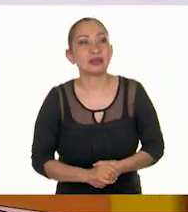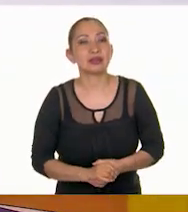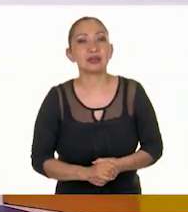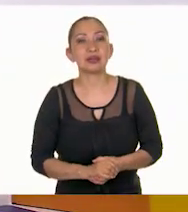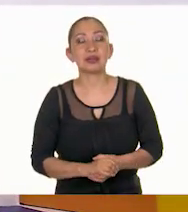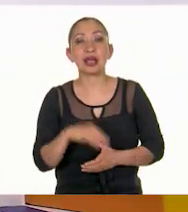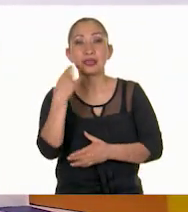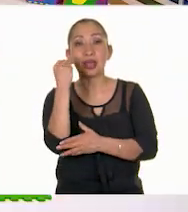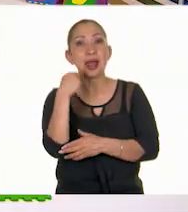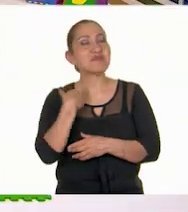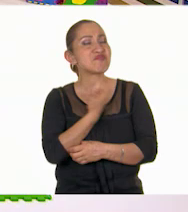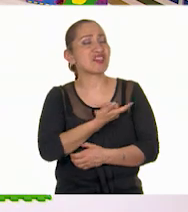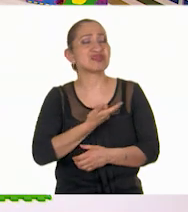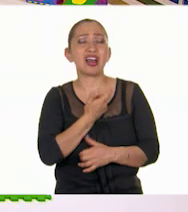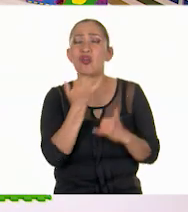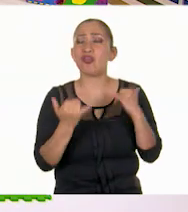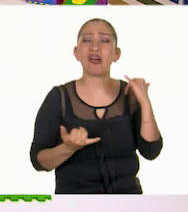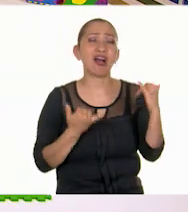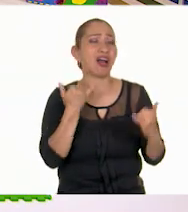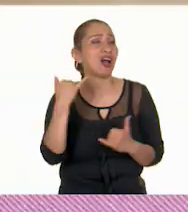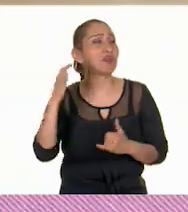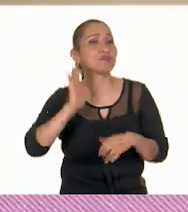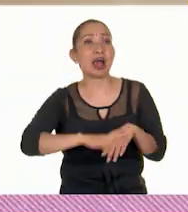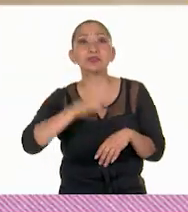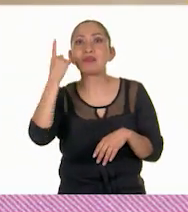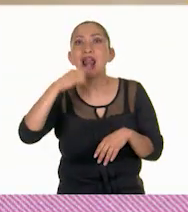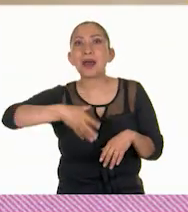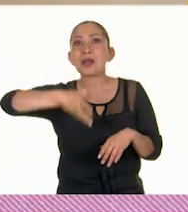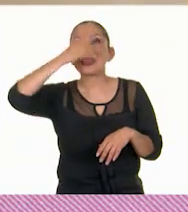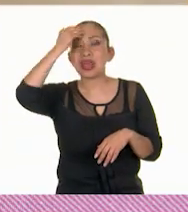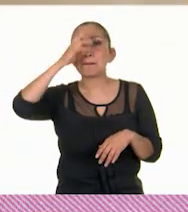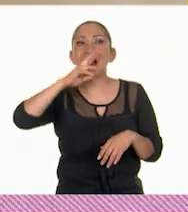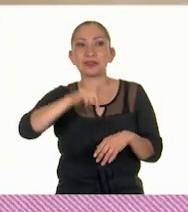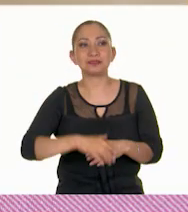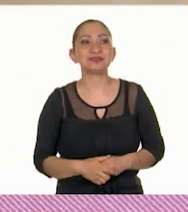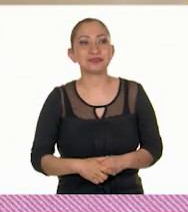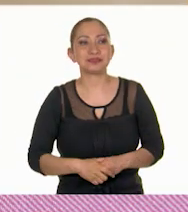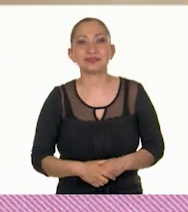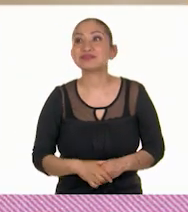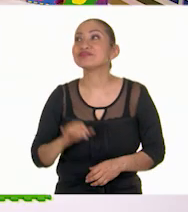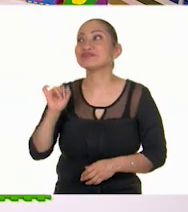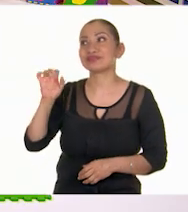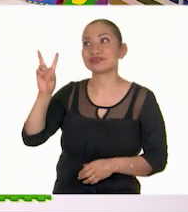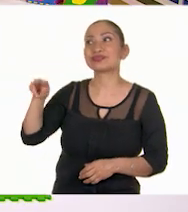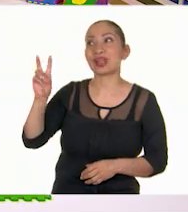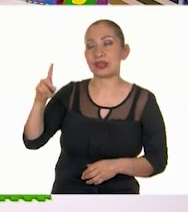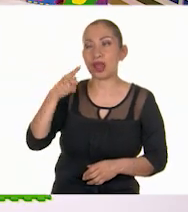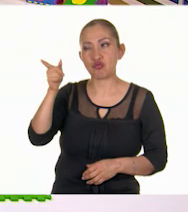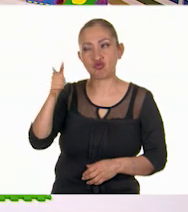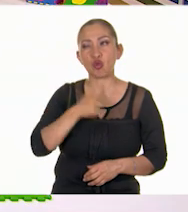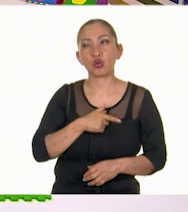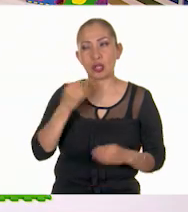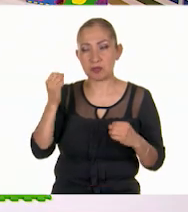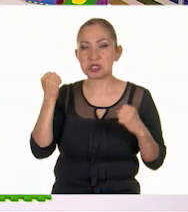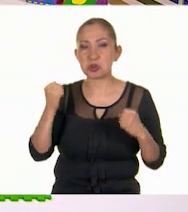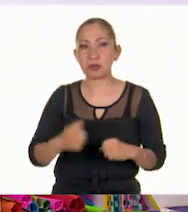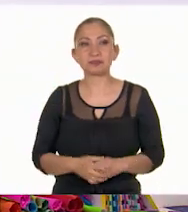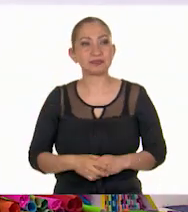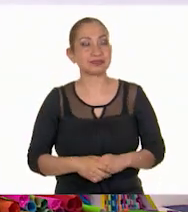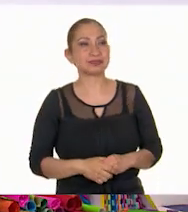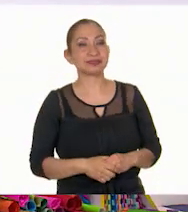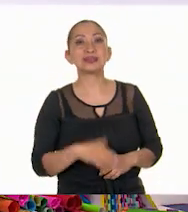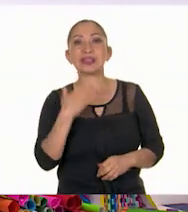encanta jugar y mucho más si es para aprender mejor. Así es, Tina. Te va a gustar mucho, estoy segura.